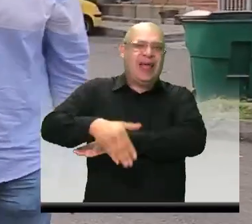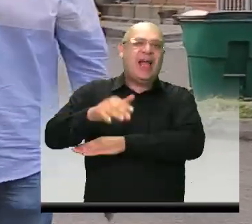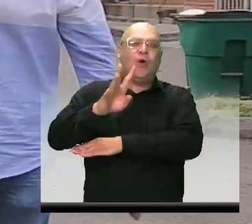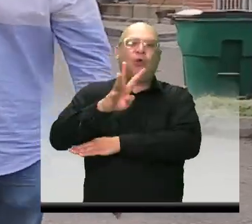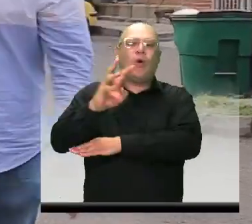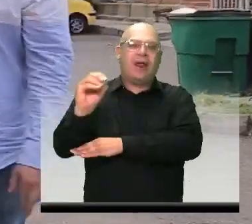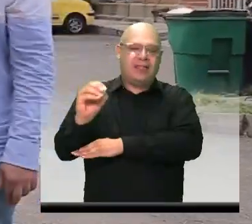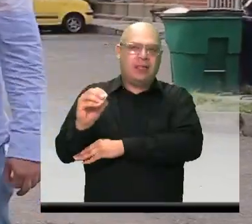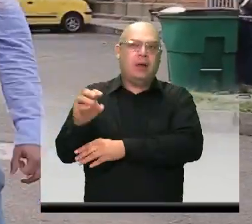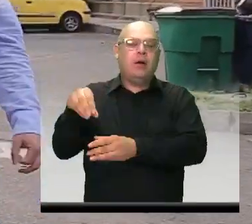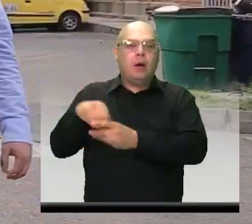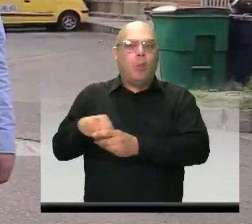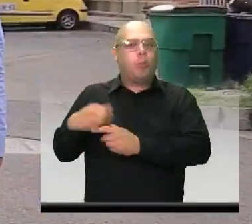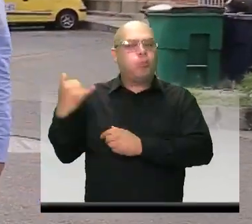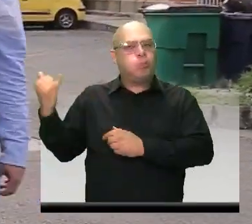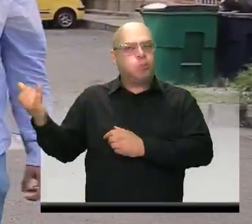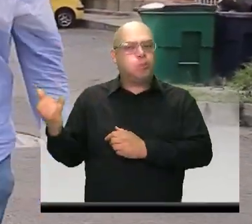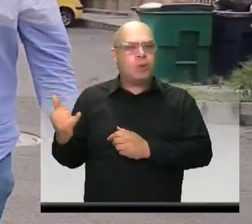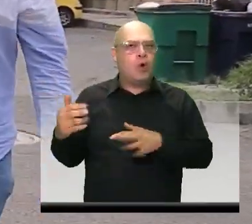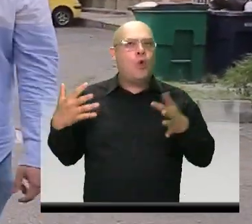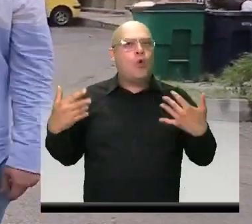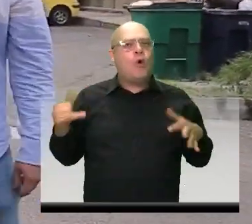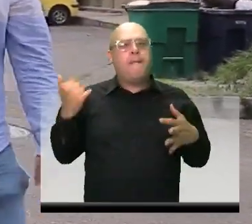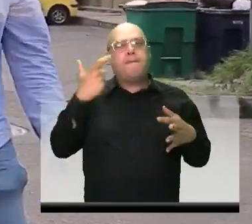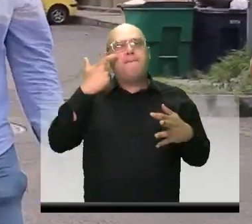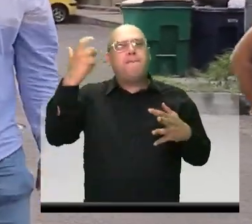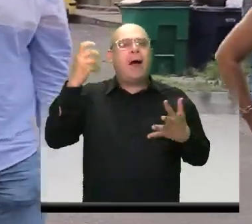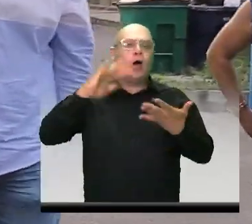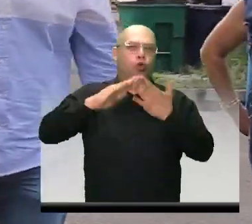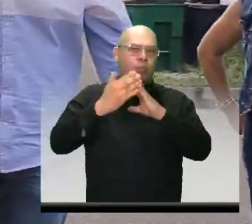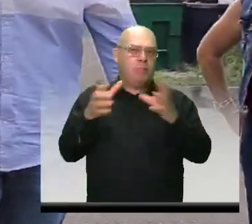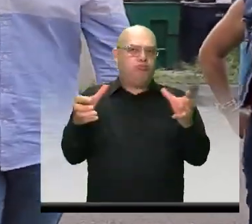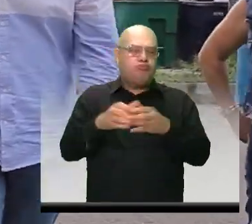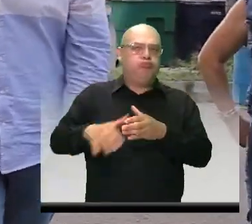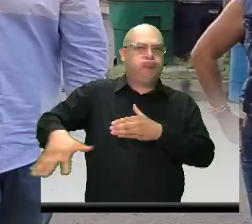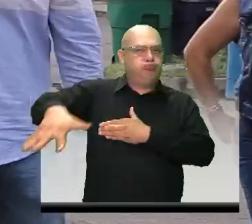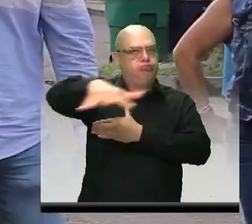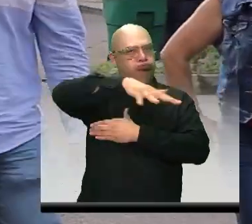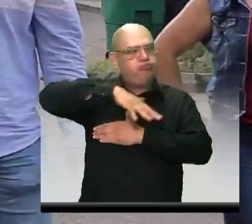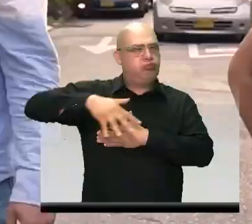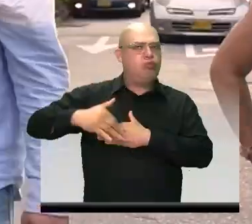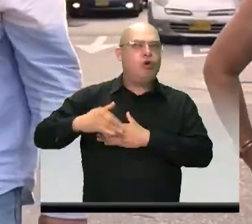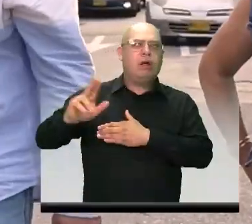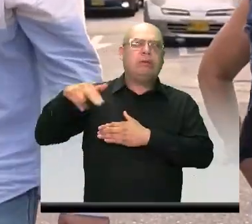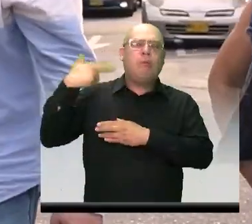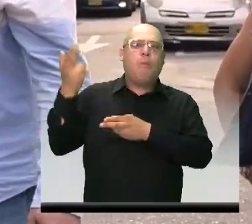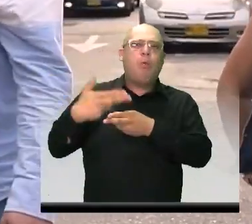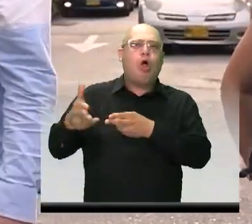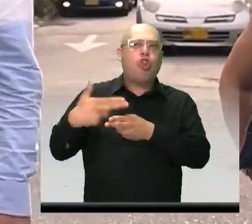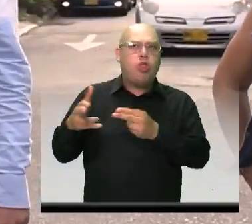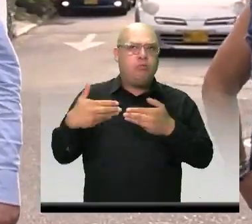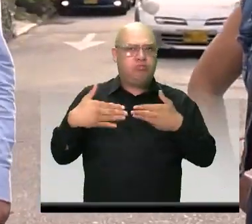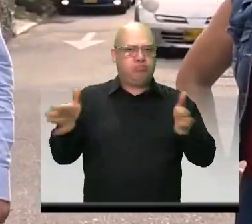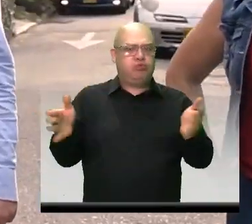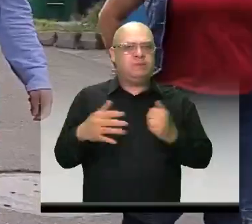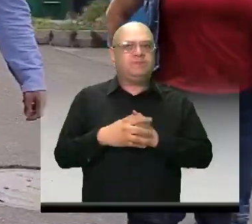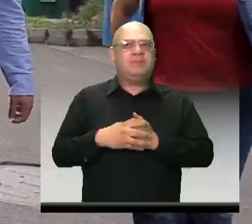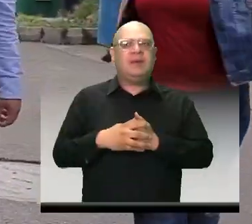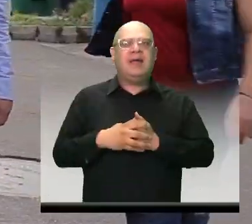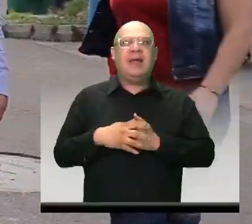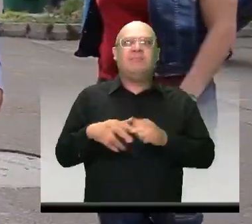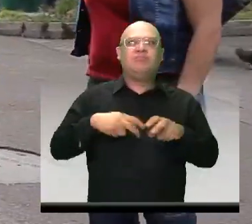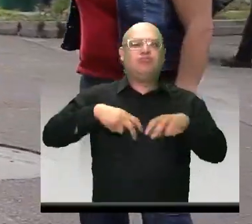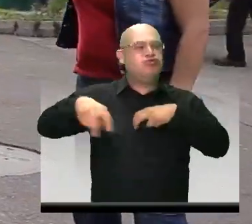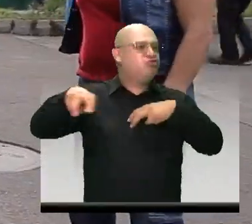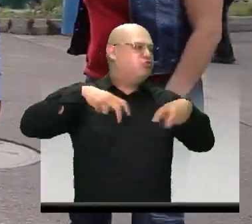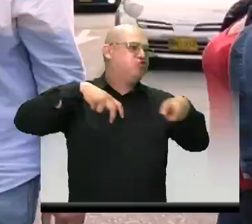tenemos una obra de gran impacto para la comunidad. O una obra que en próximos días la vamos a entregar, para beneficiar la movilidad de todo el sector. Hay